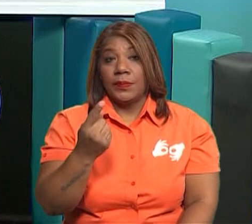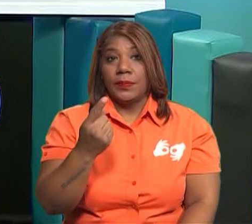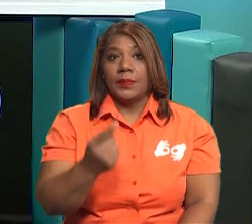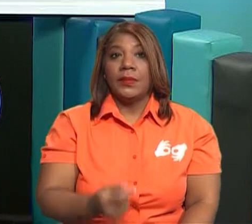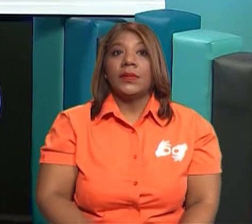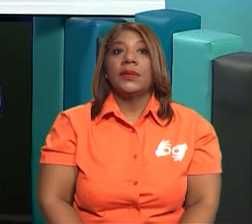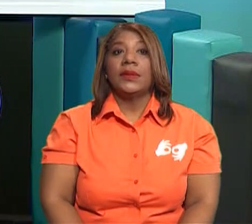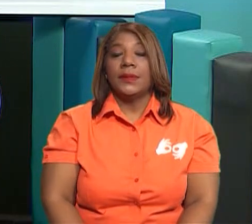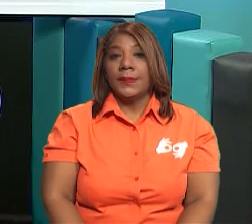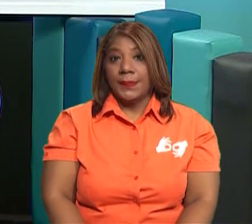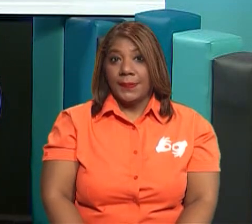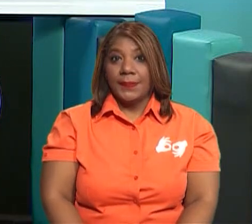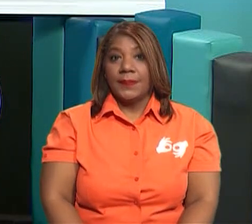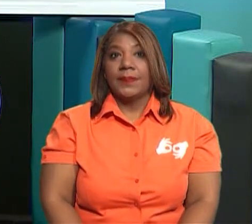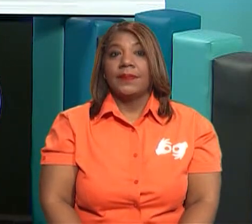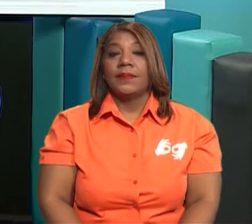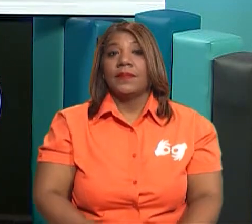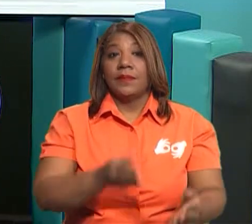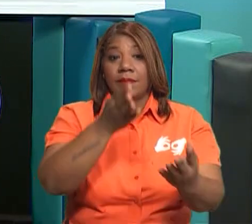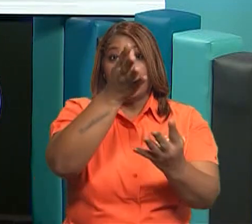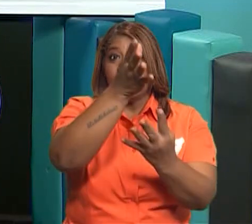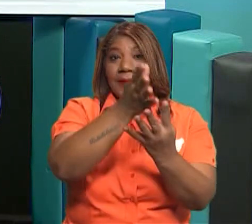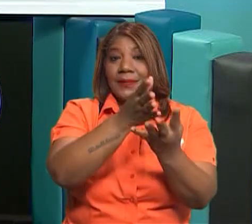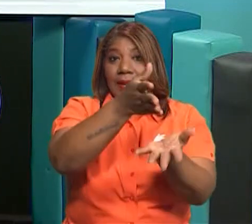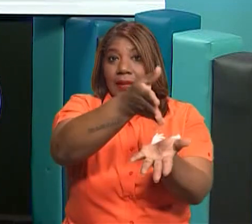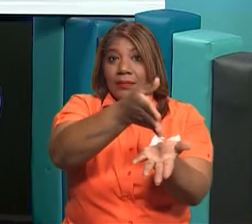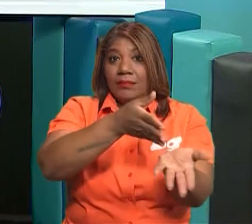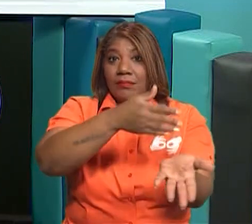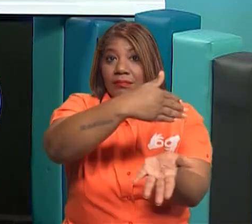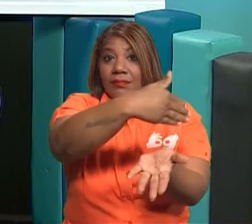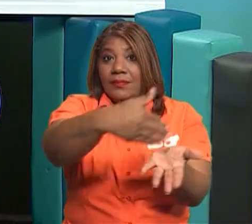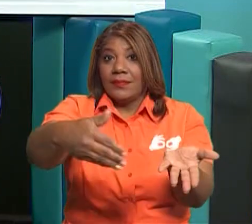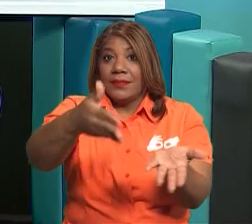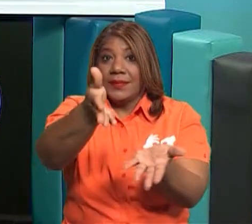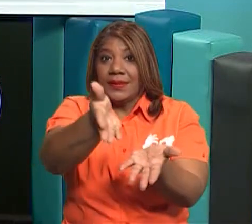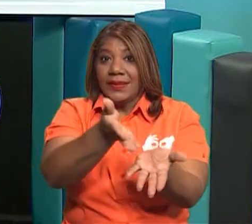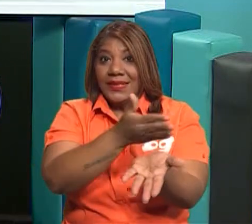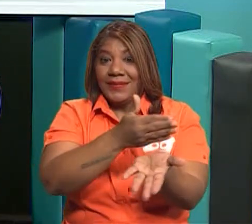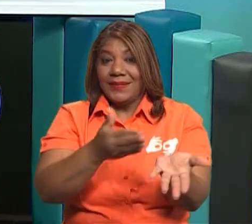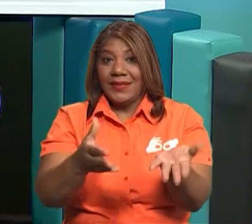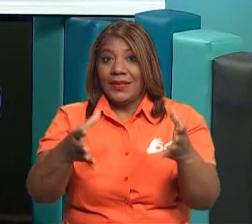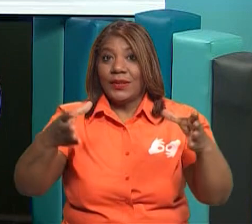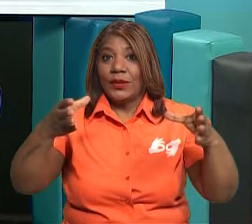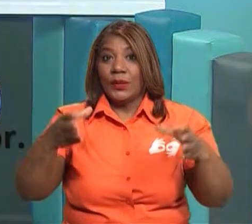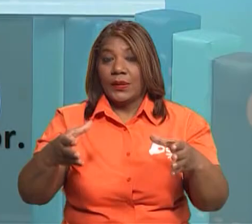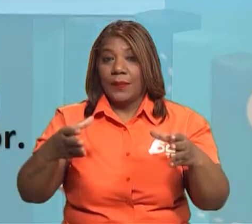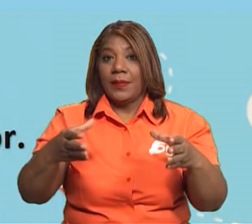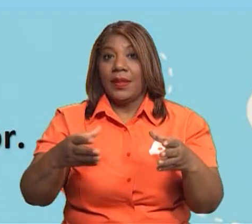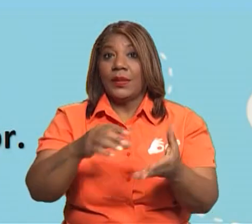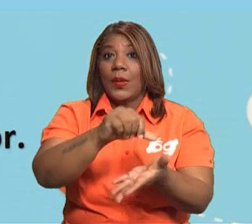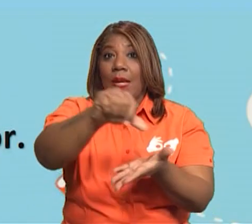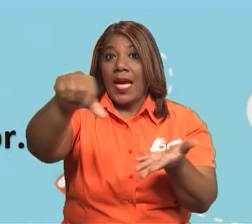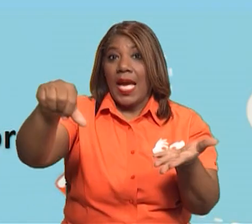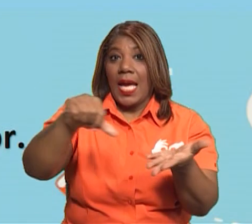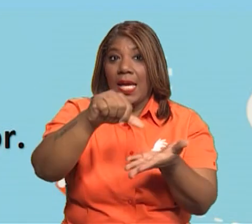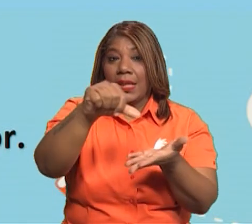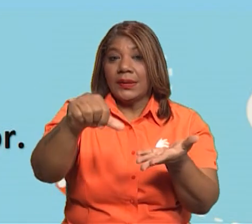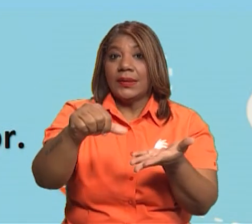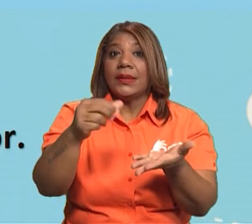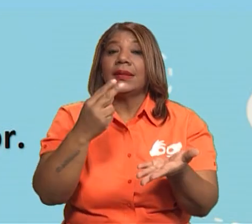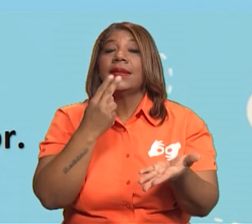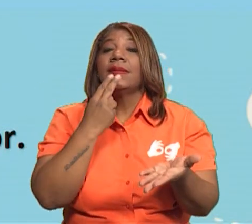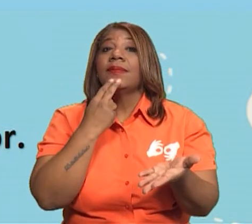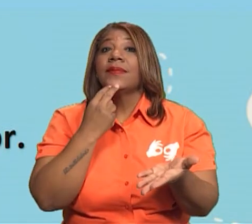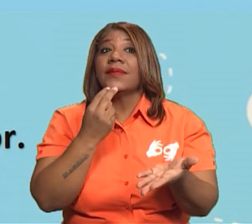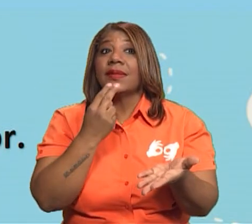el plato de la alimentación. Deben tener aceites y azúcares,